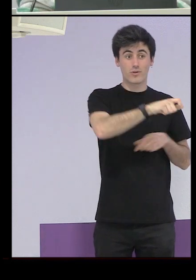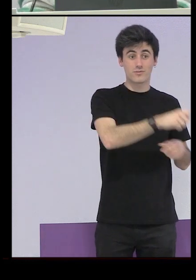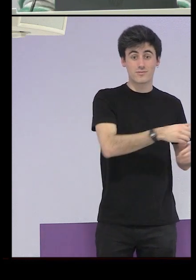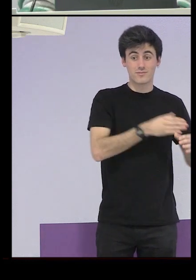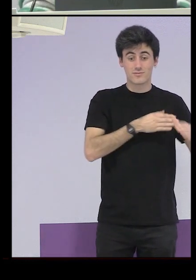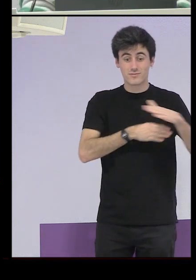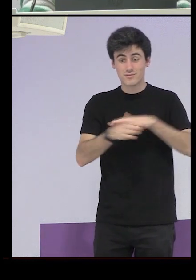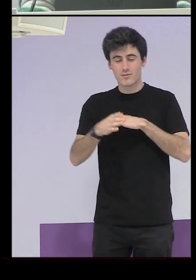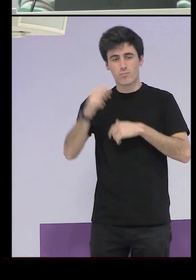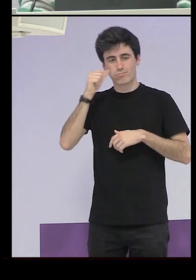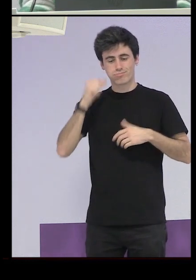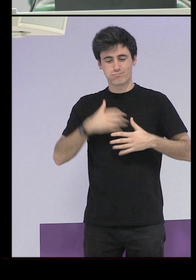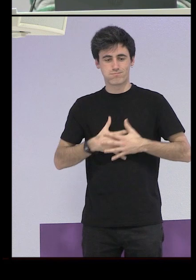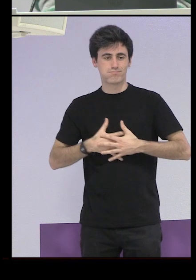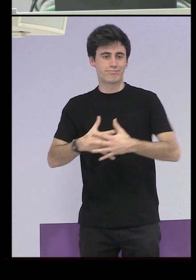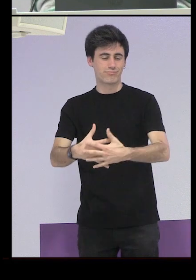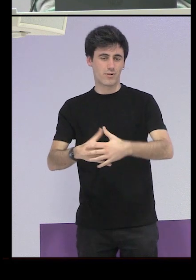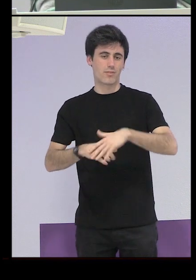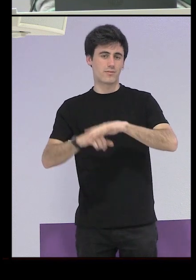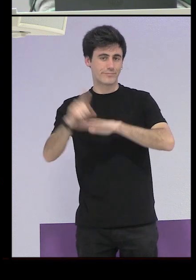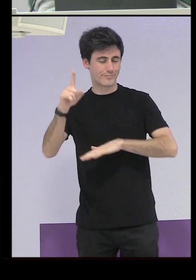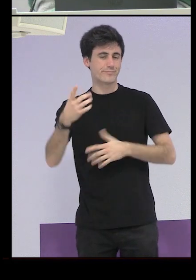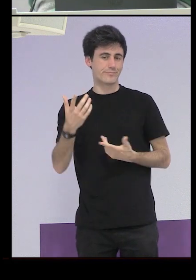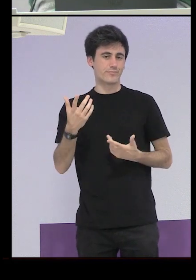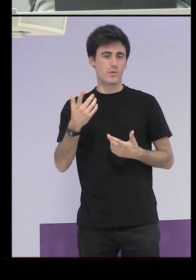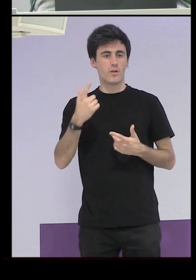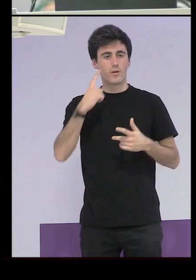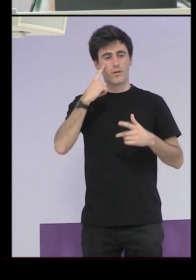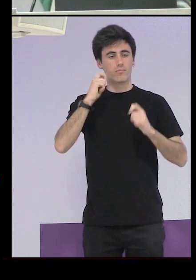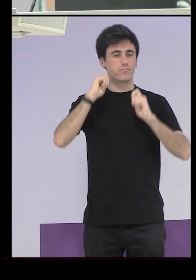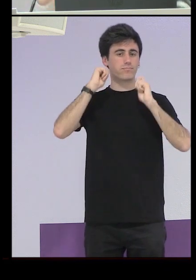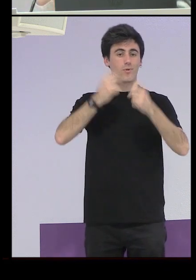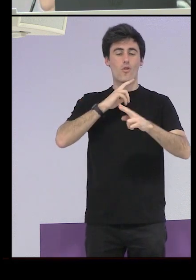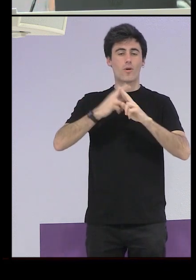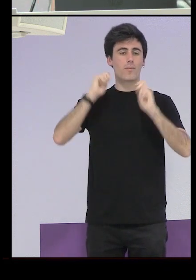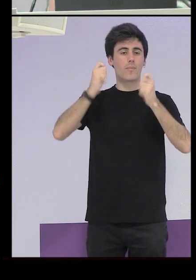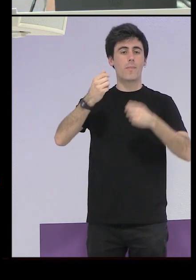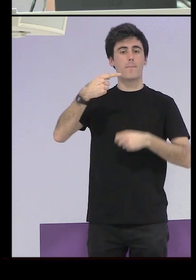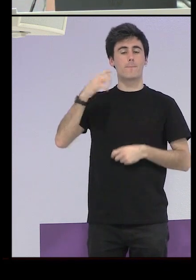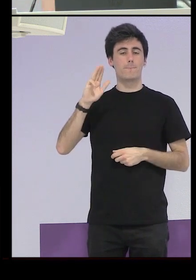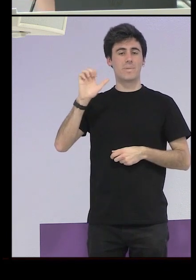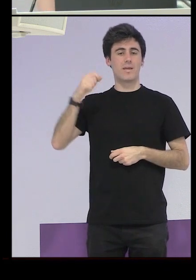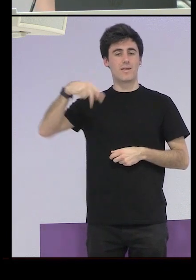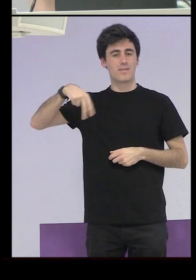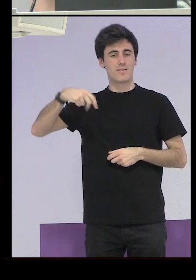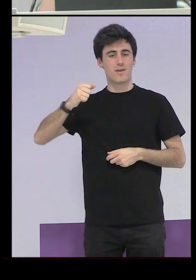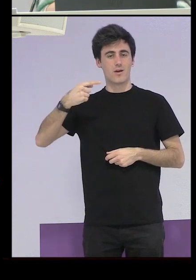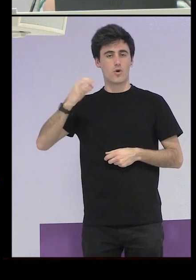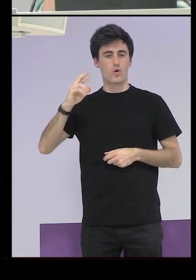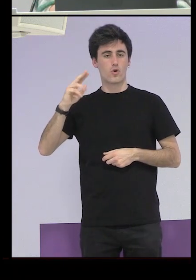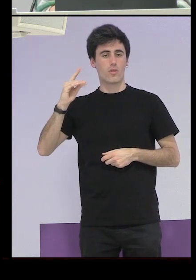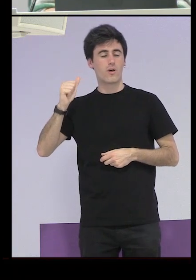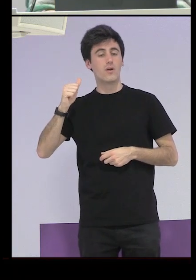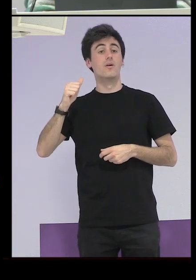gestación entonces lo bautizaron como Peña Gorda lo gestionaban distintas órdenes religiosas en distintos